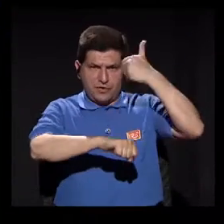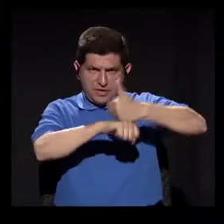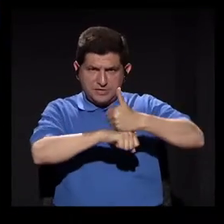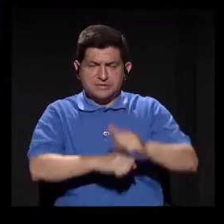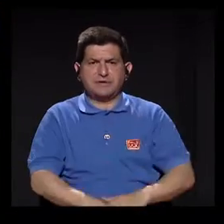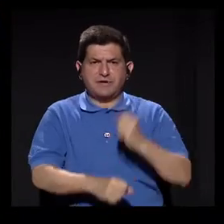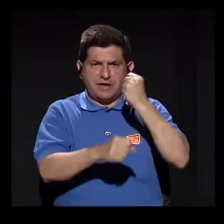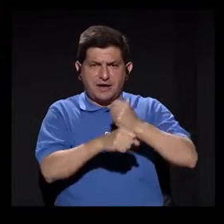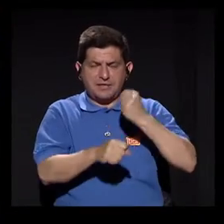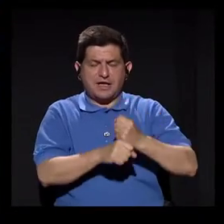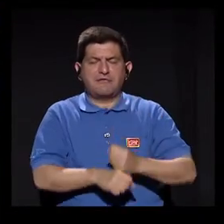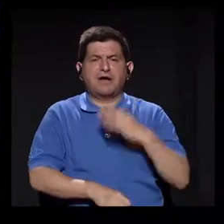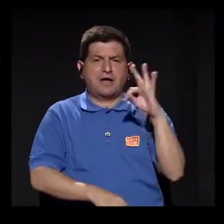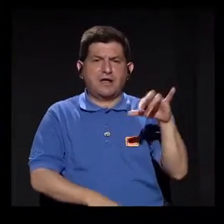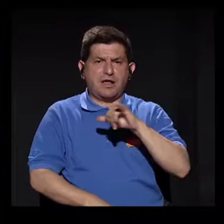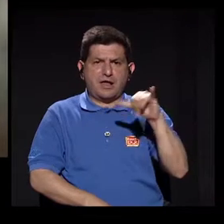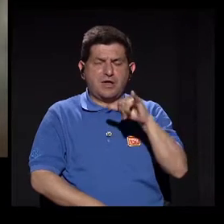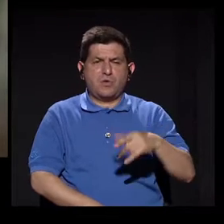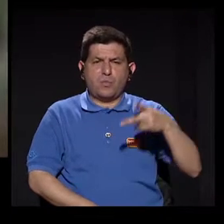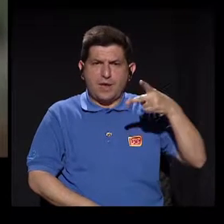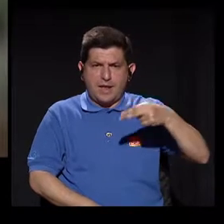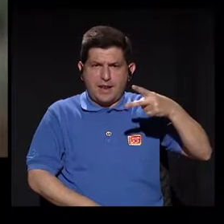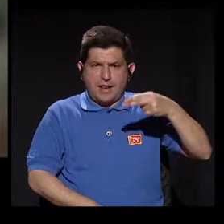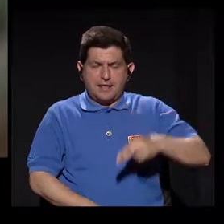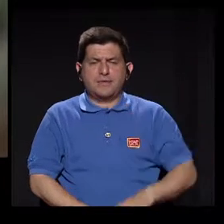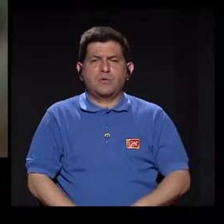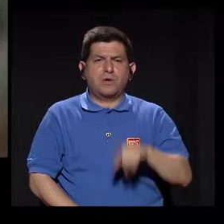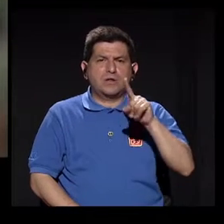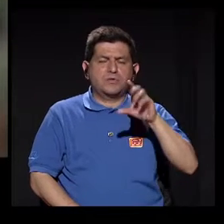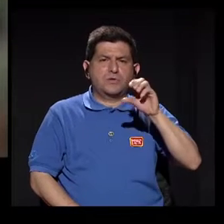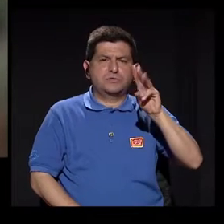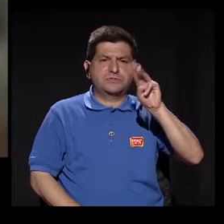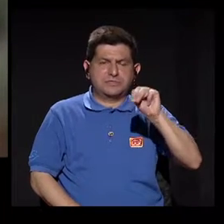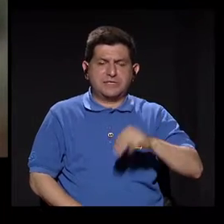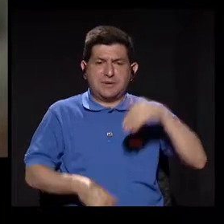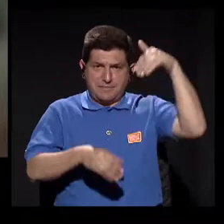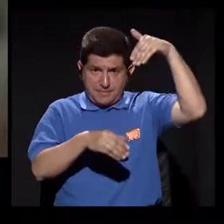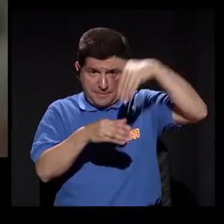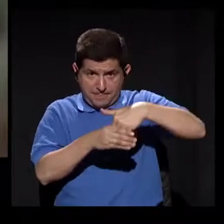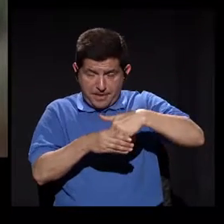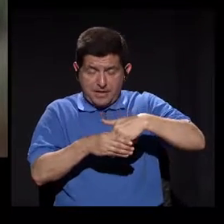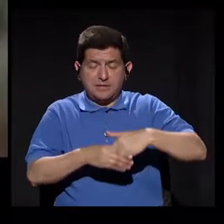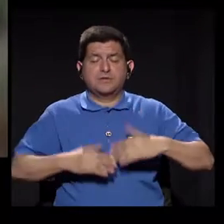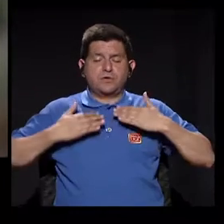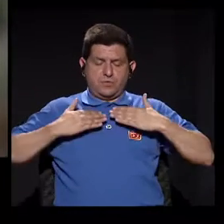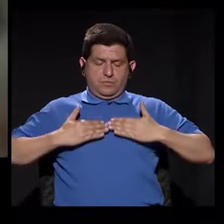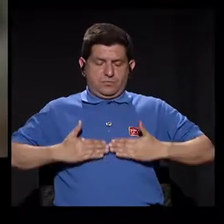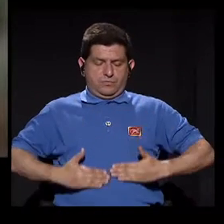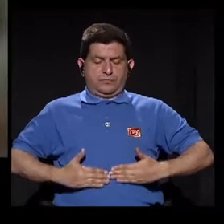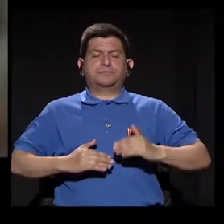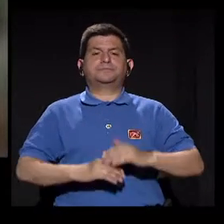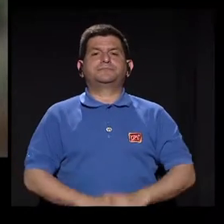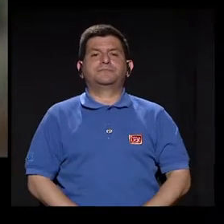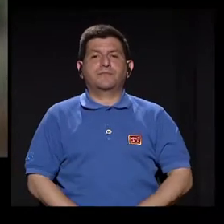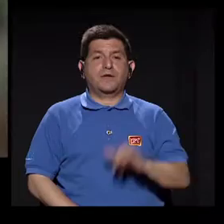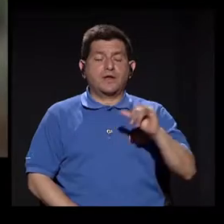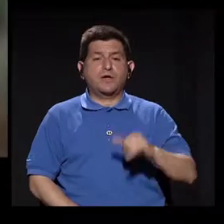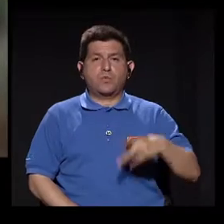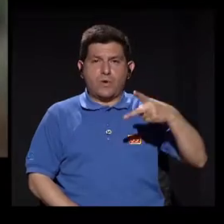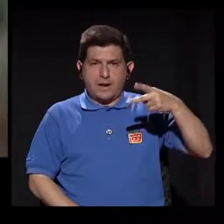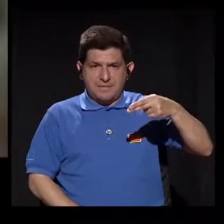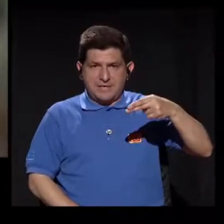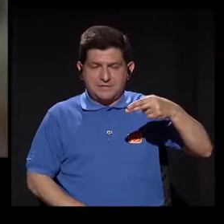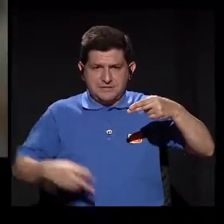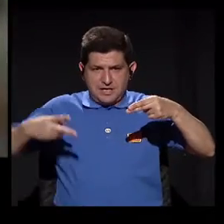establecer el trabajo de una tijera, que también es pequeñita, de un centímetro dentro de la cavidad abdominal y una